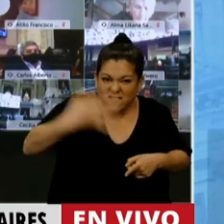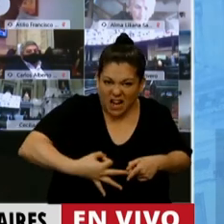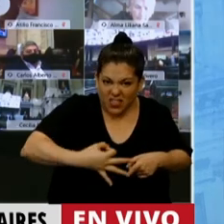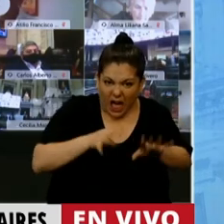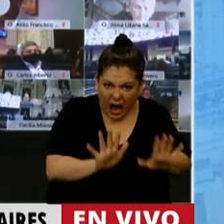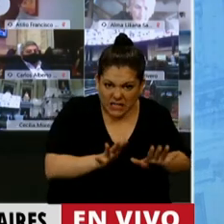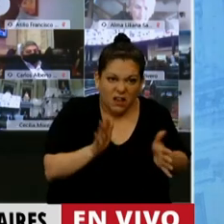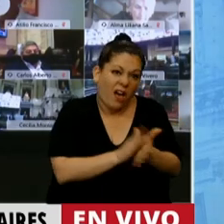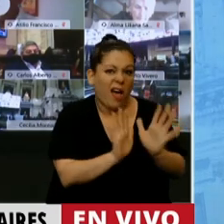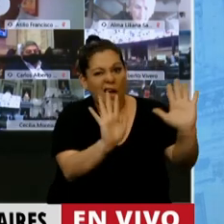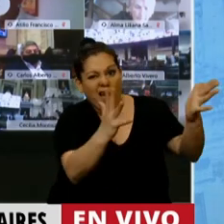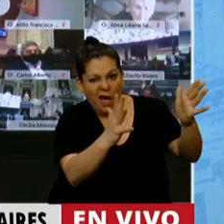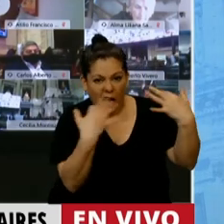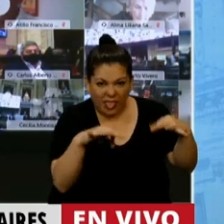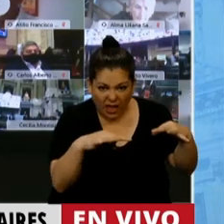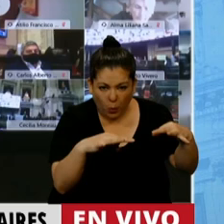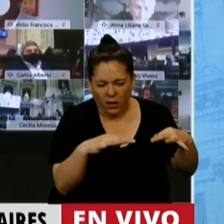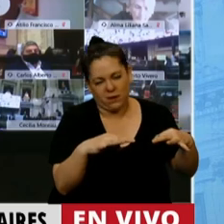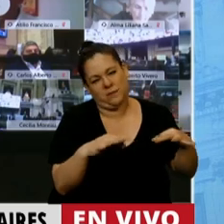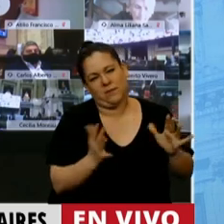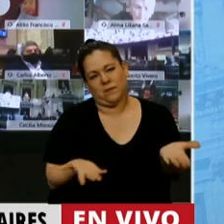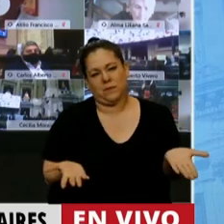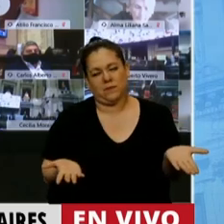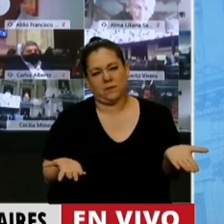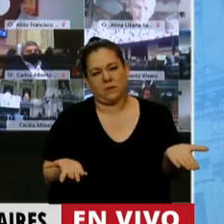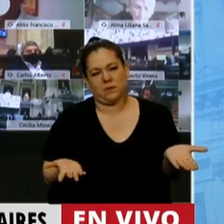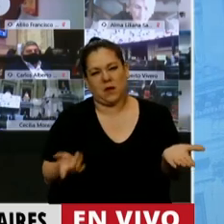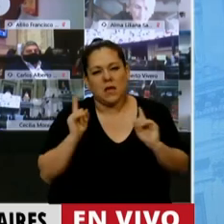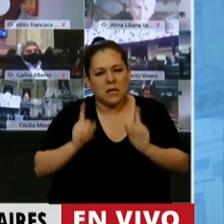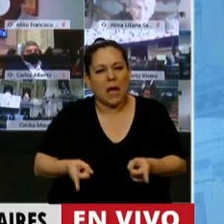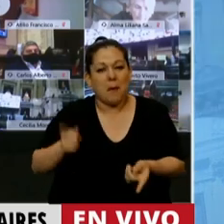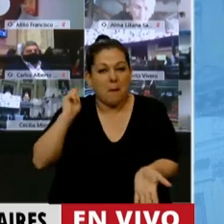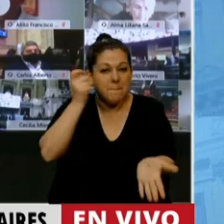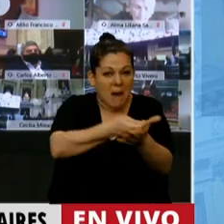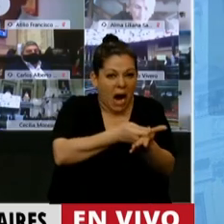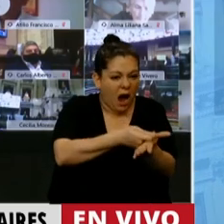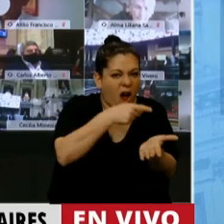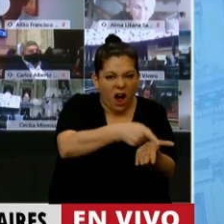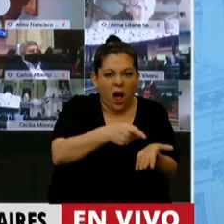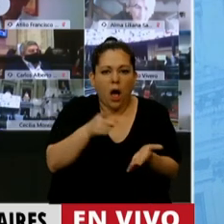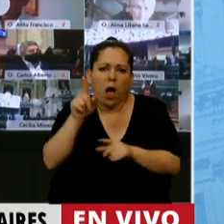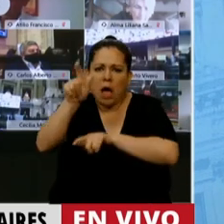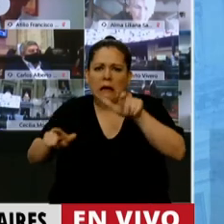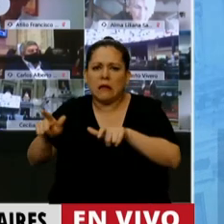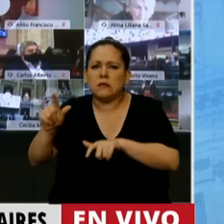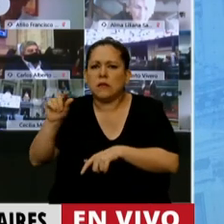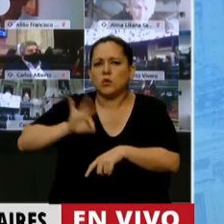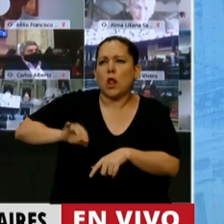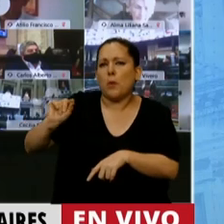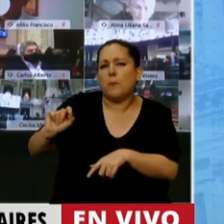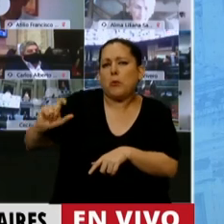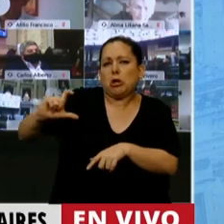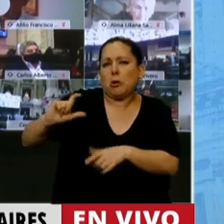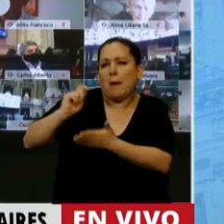aplaudir. Y sin mencionar que eso lo han pagado con lo que no le pagaron a los que cobran un poquito más, un poquito más.